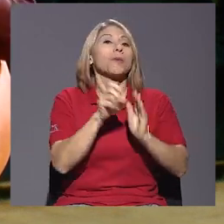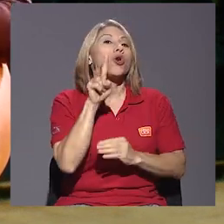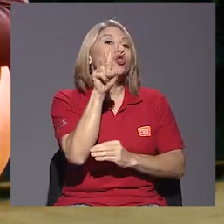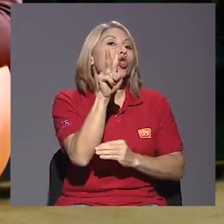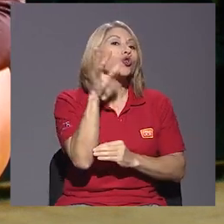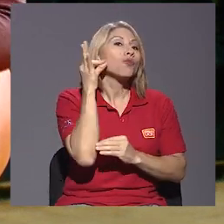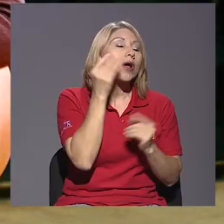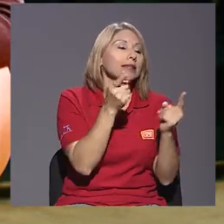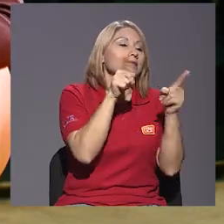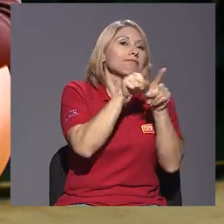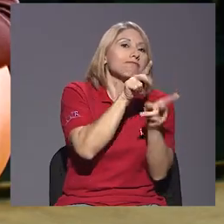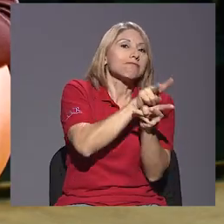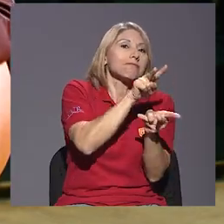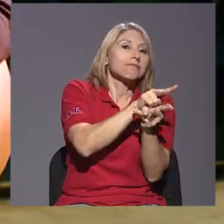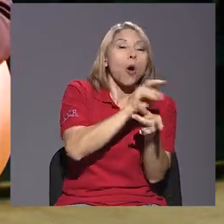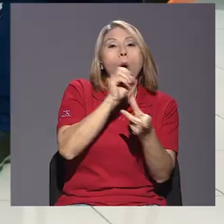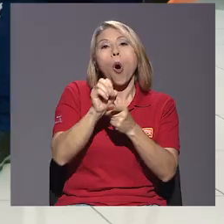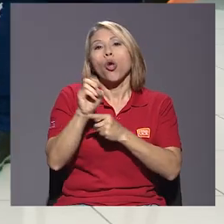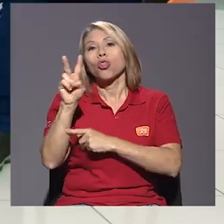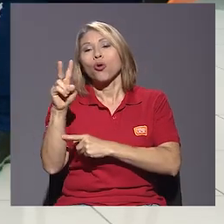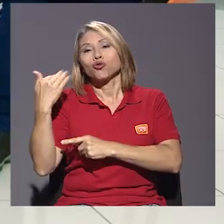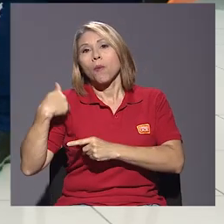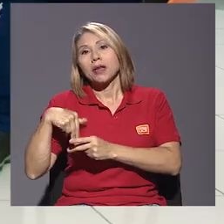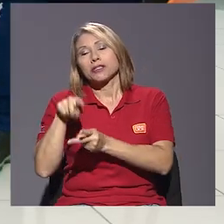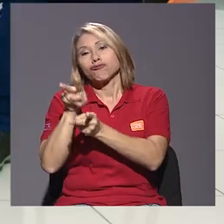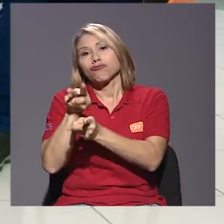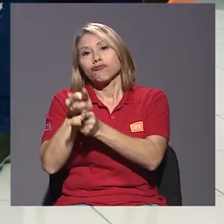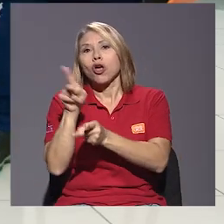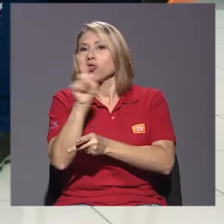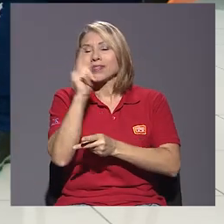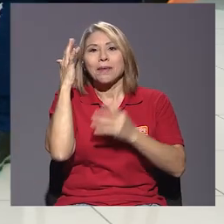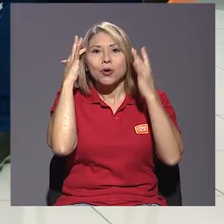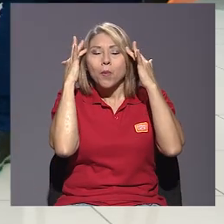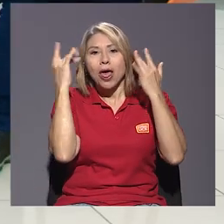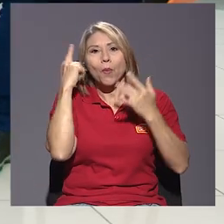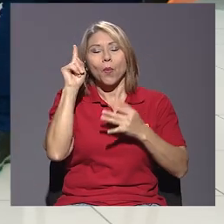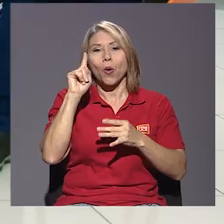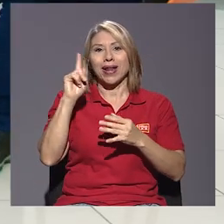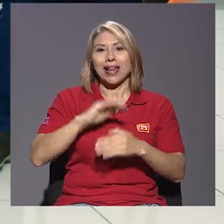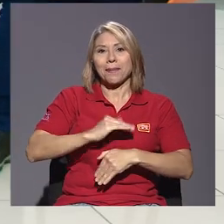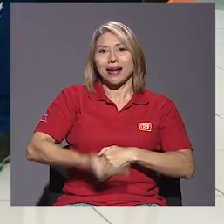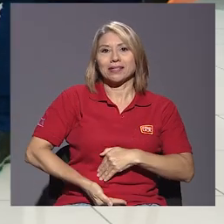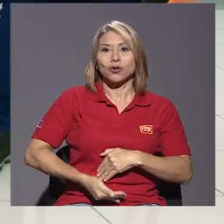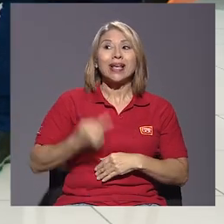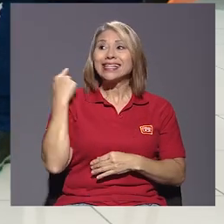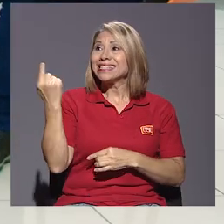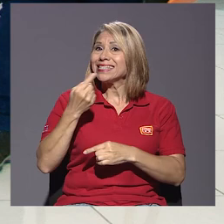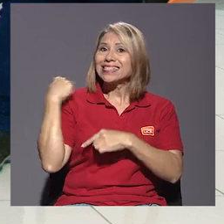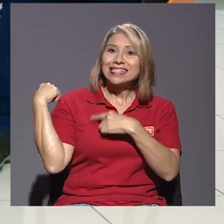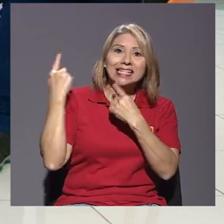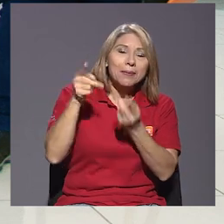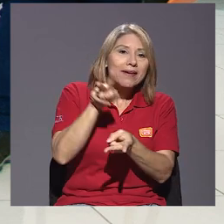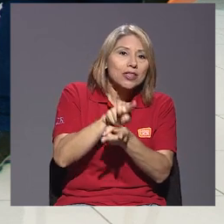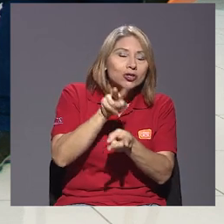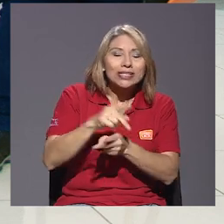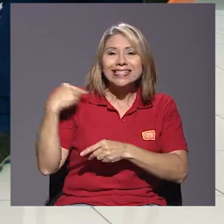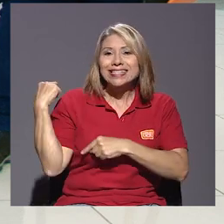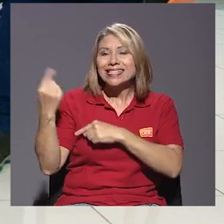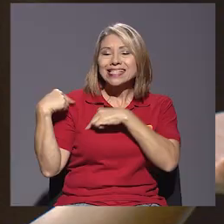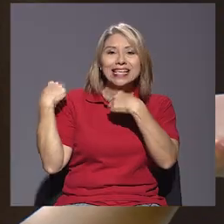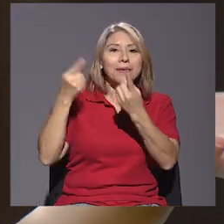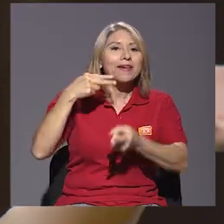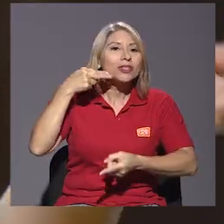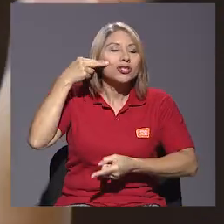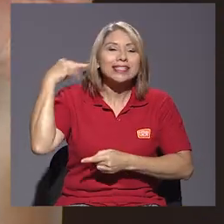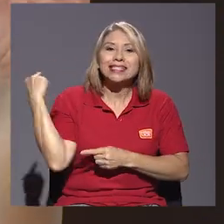están teniendo sexo, no están preocupados sobre el embarazo. Siempre ha habido sexo, siempre ha habido homosexuales, siempre ha habido conflictos, simplemente que no